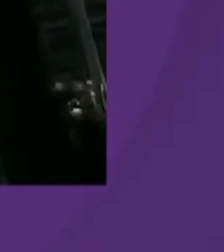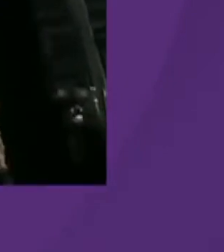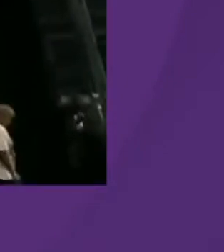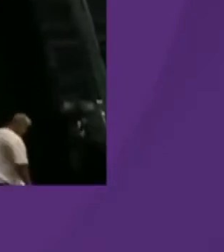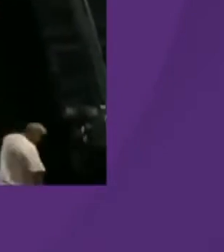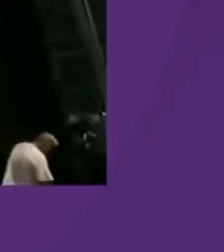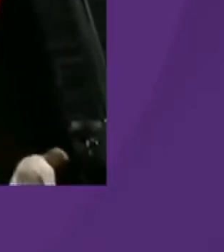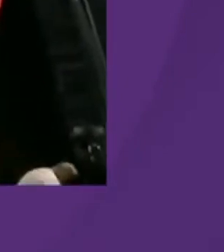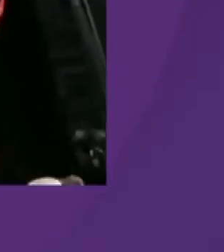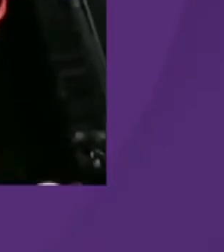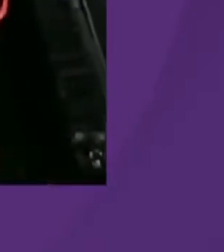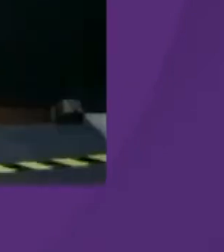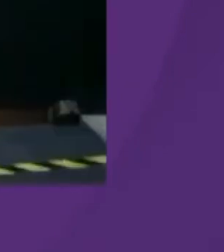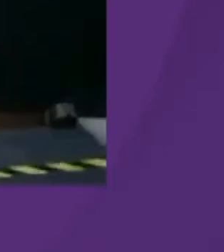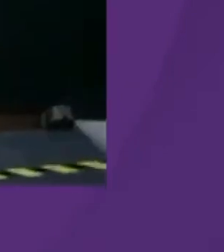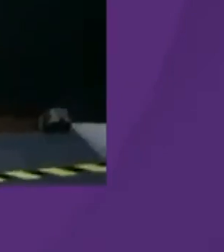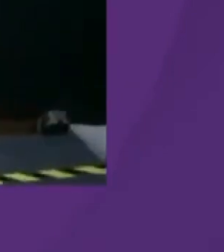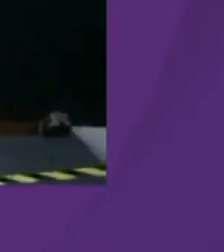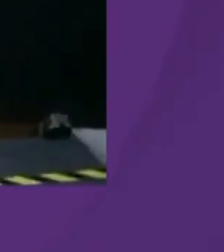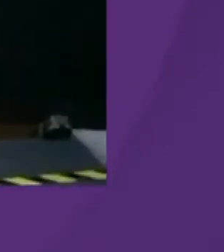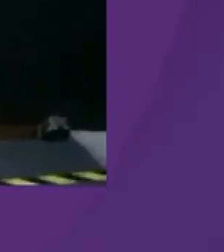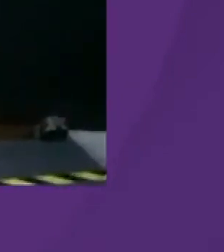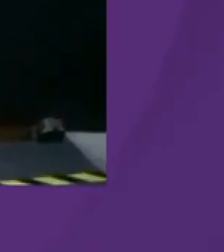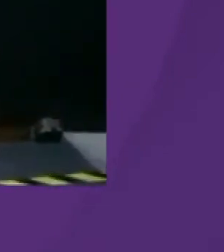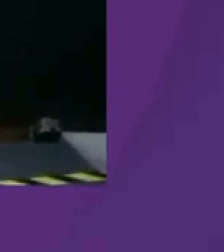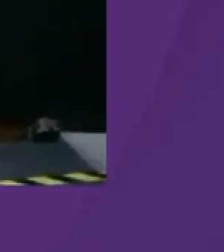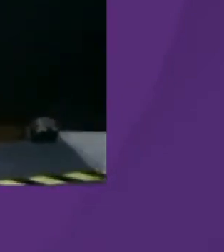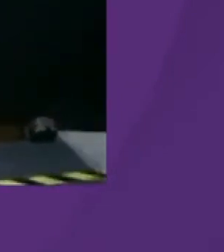Fandango Navideño